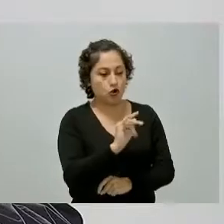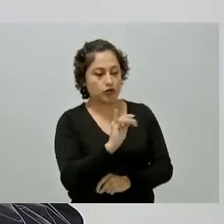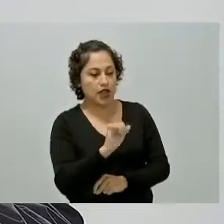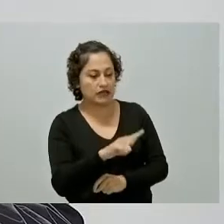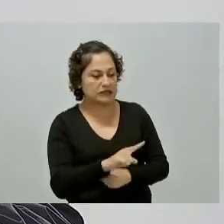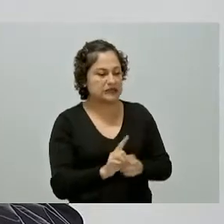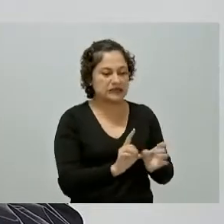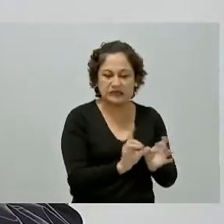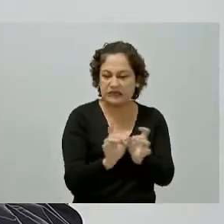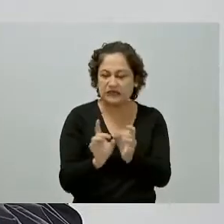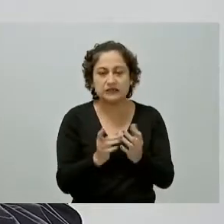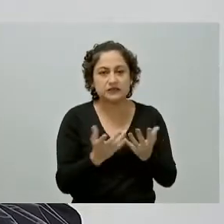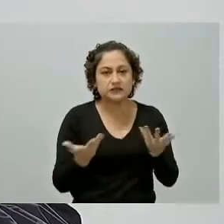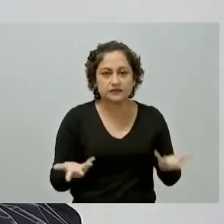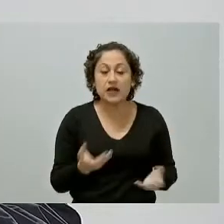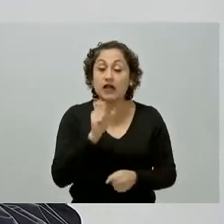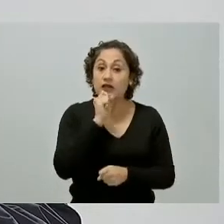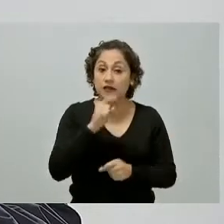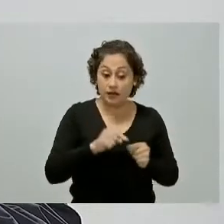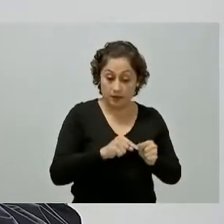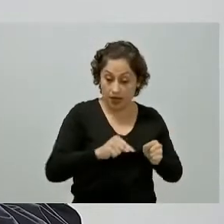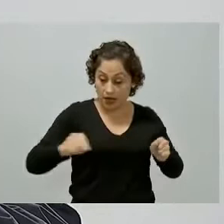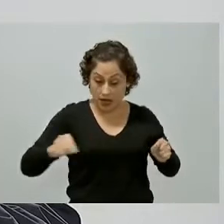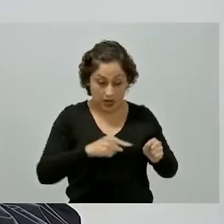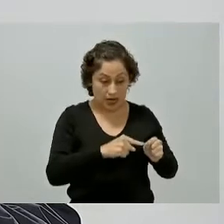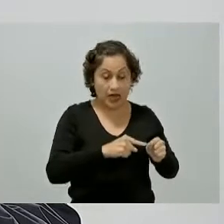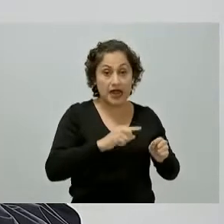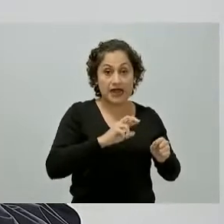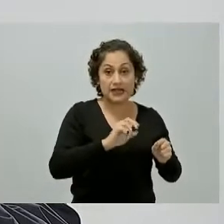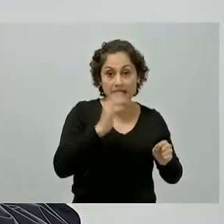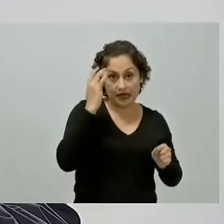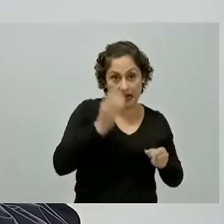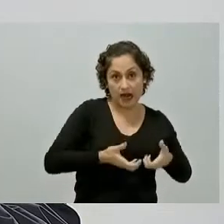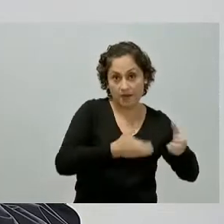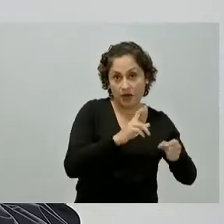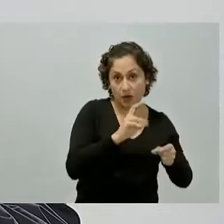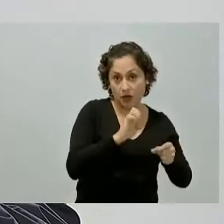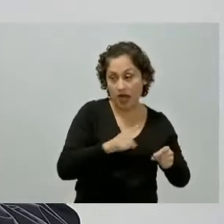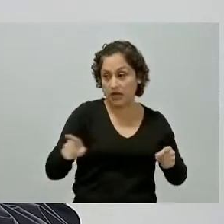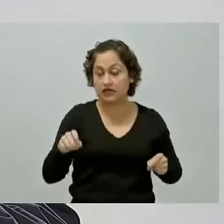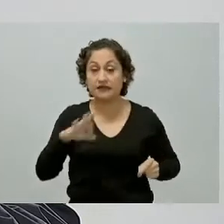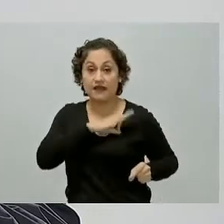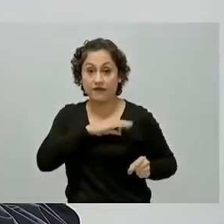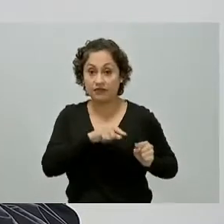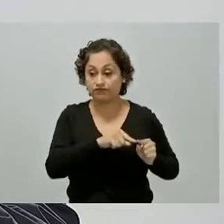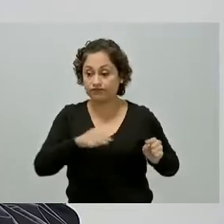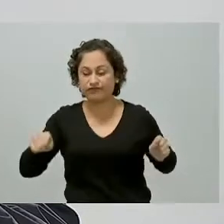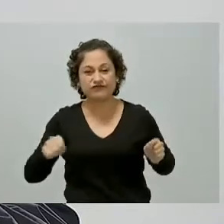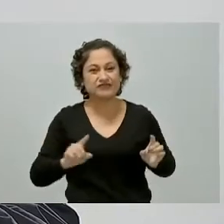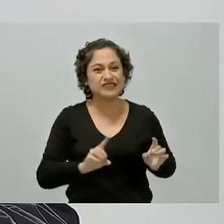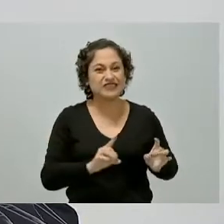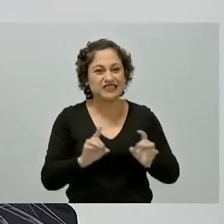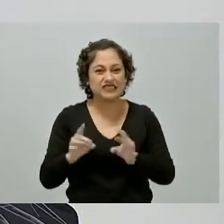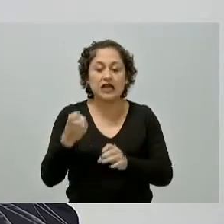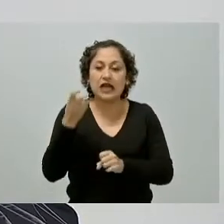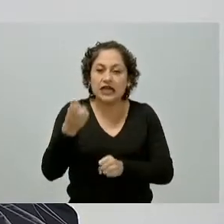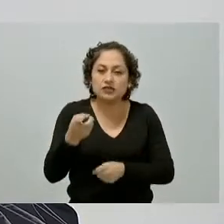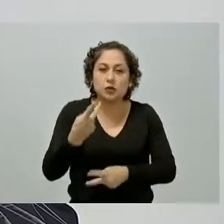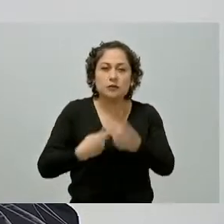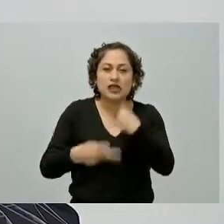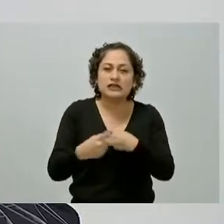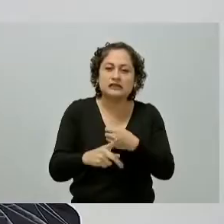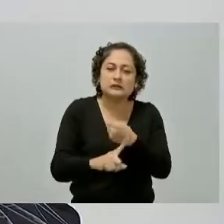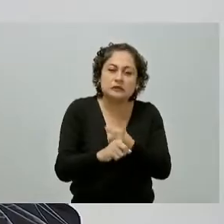en el tramo del camino real a Santa Fe lo que ha provocado un mayor tiempo de ejecución e incremento de costos del proyecto